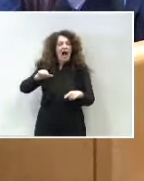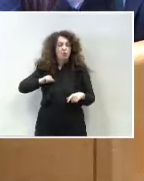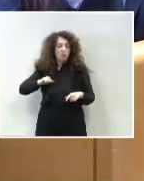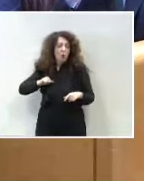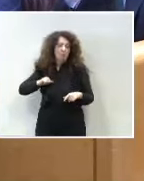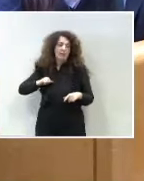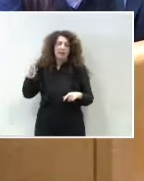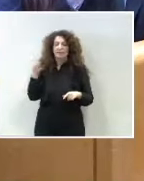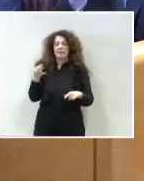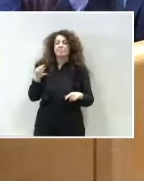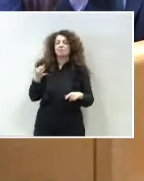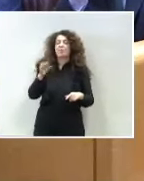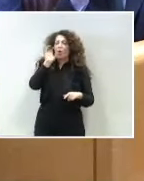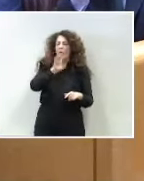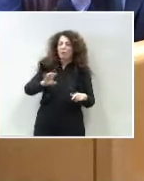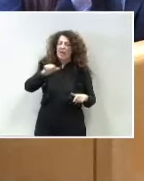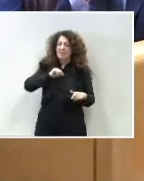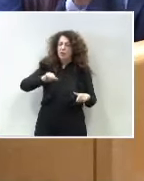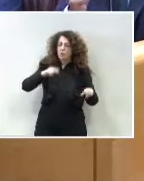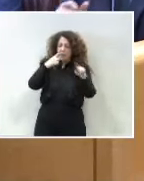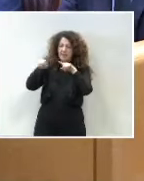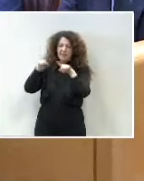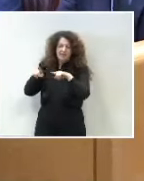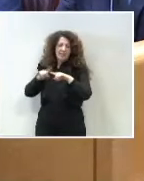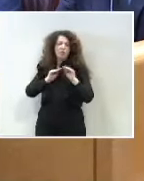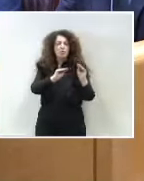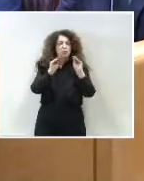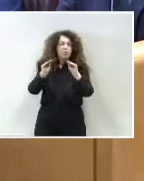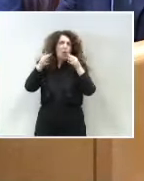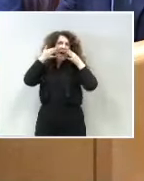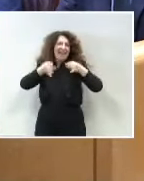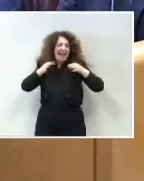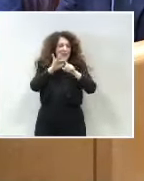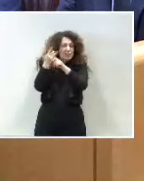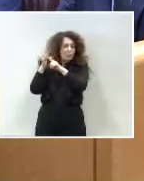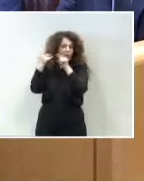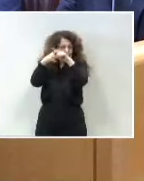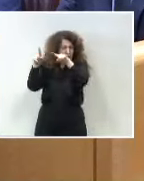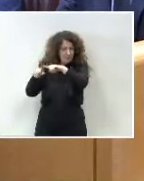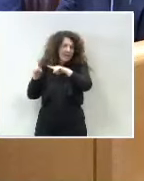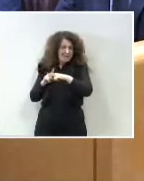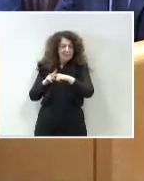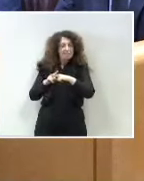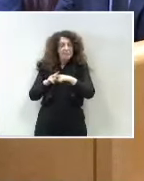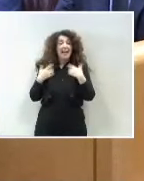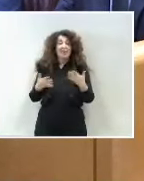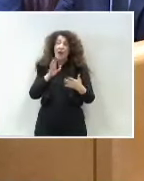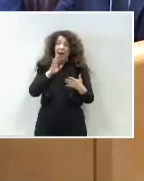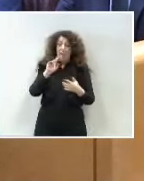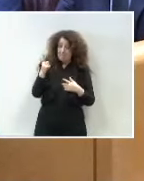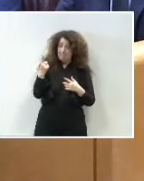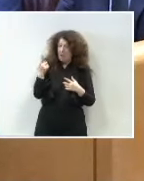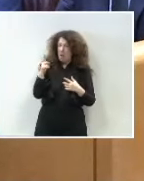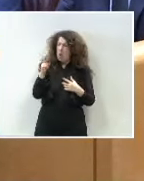ser multilateral, porque las distintas comunidades autónomas tienen sus propias realidades. Y creo que usted ha dicho, tanto en su segunda como primera intervención, algo muy